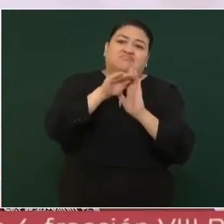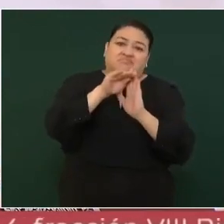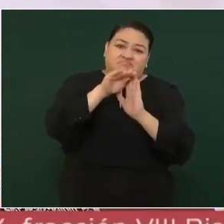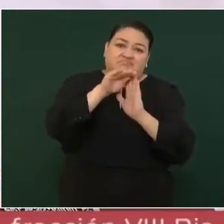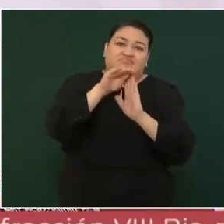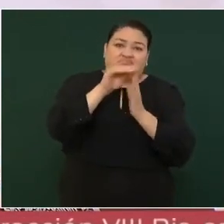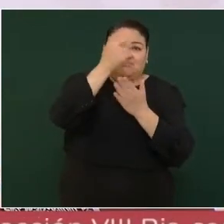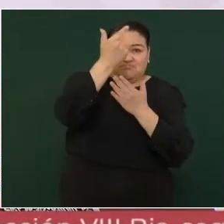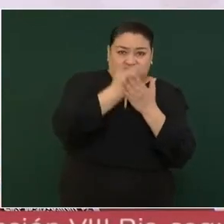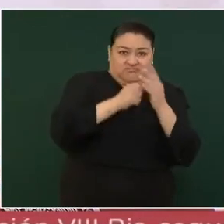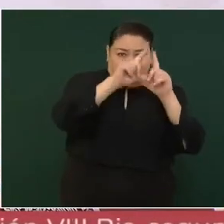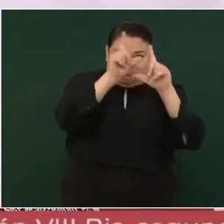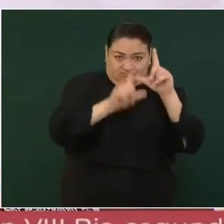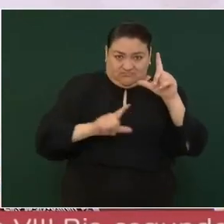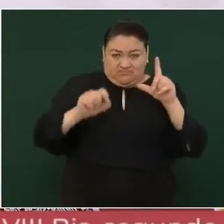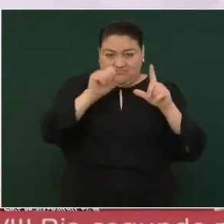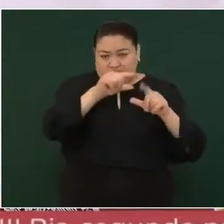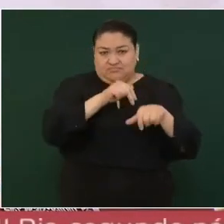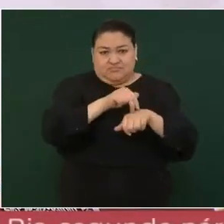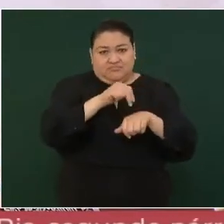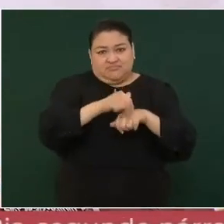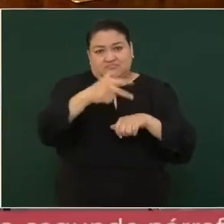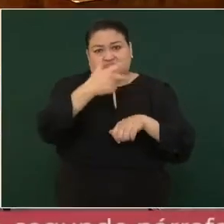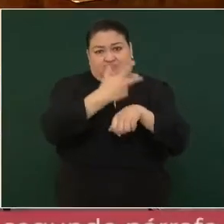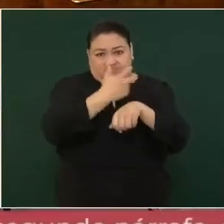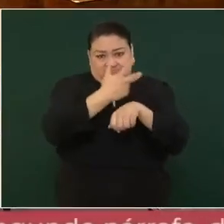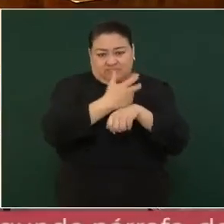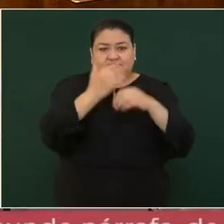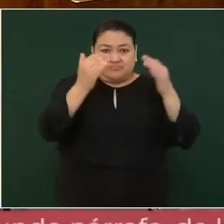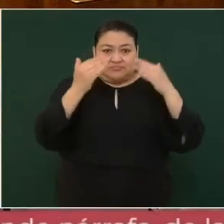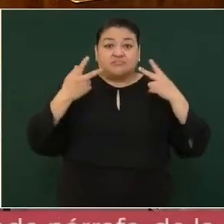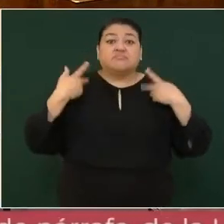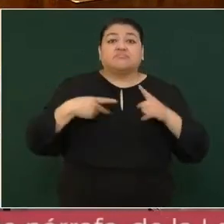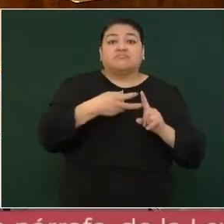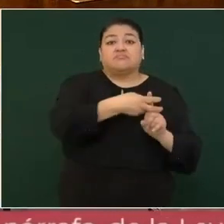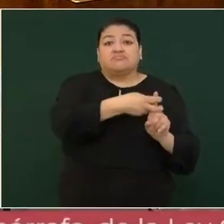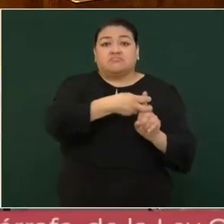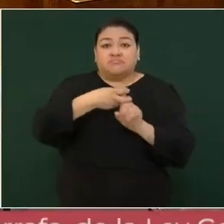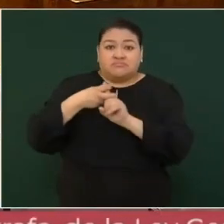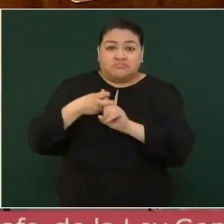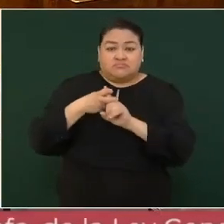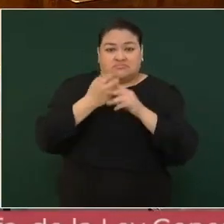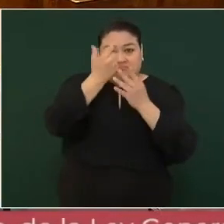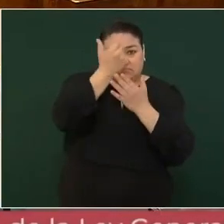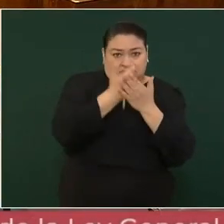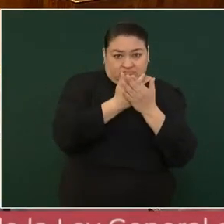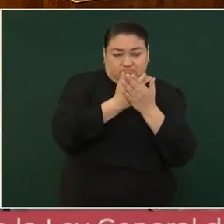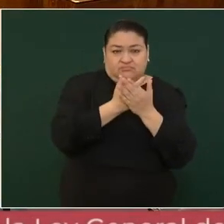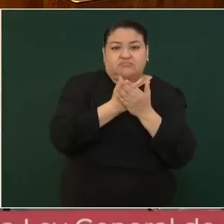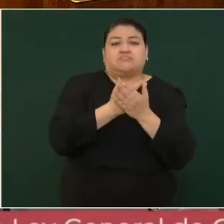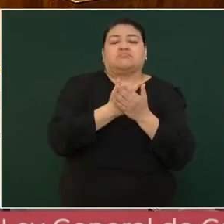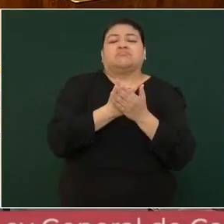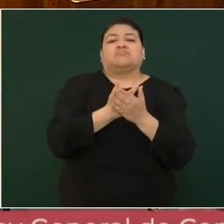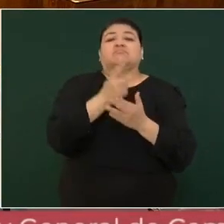lugar a nivel nacional. En el secuestro, solamente se registraron dos